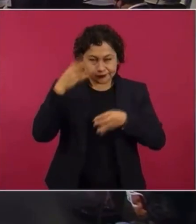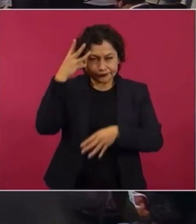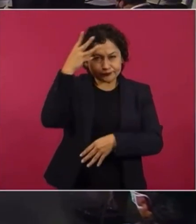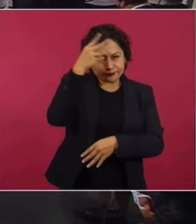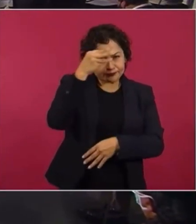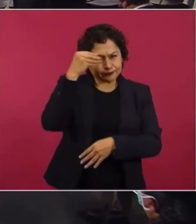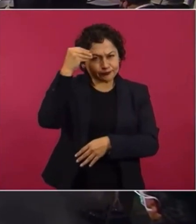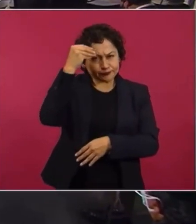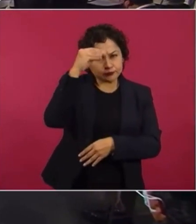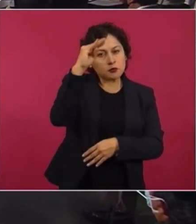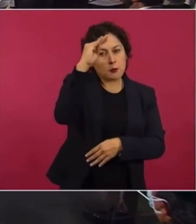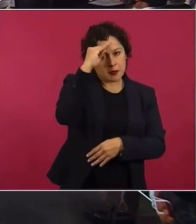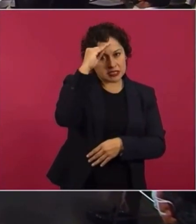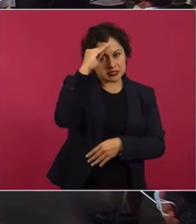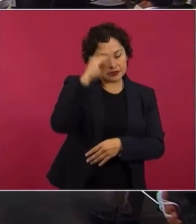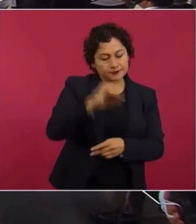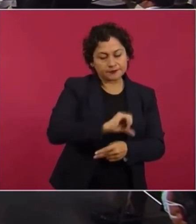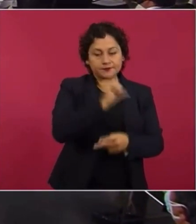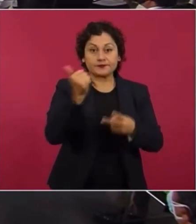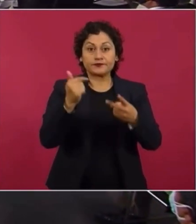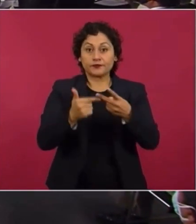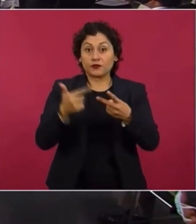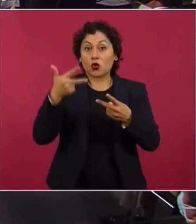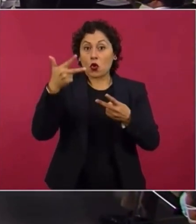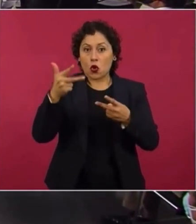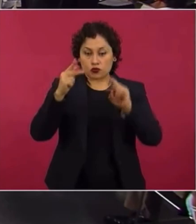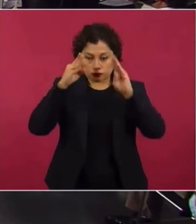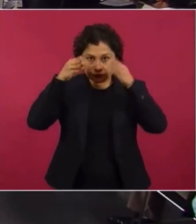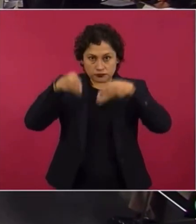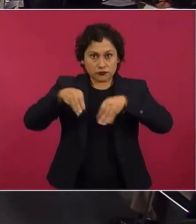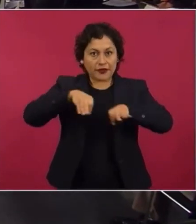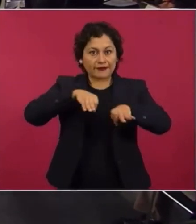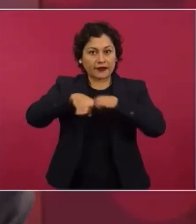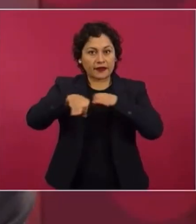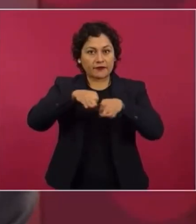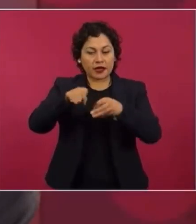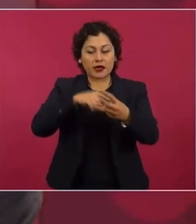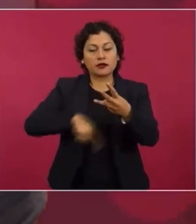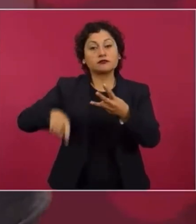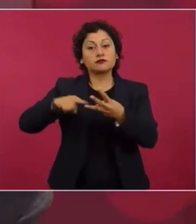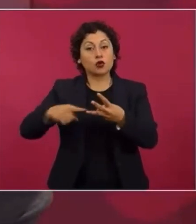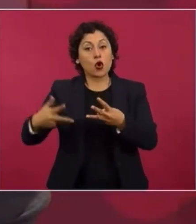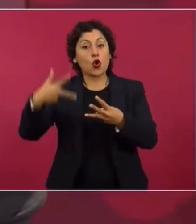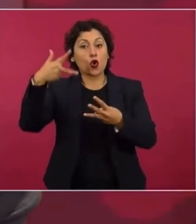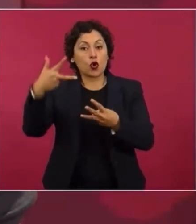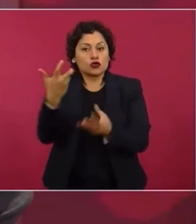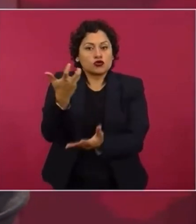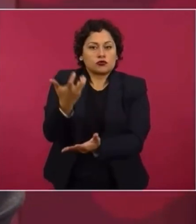ocho a trabajar y ocho a descansar.